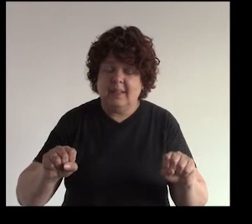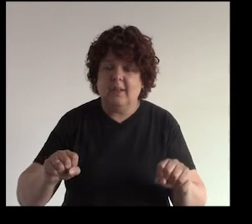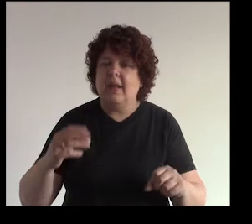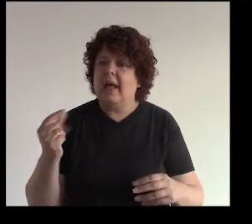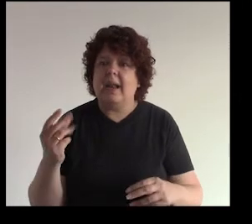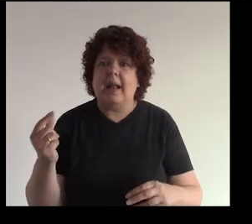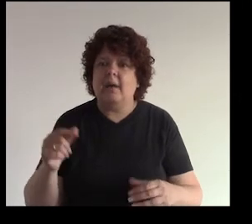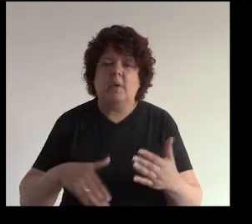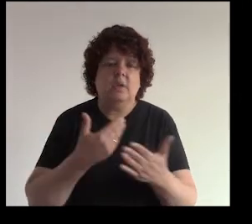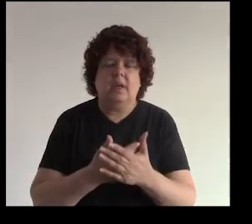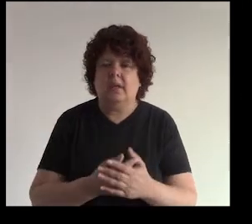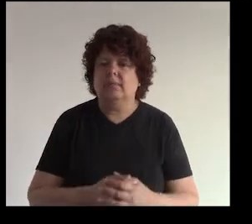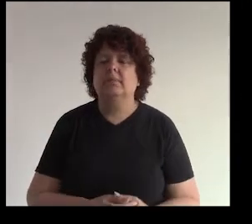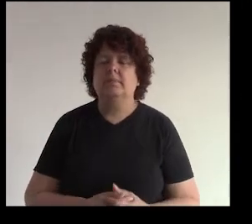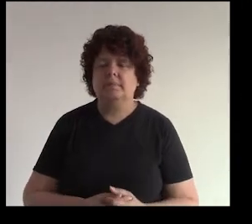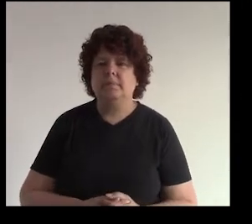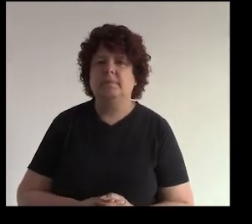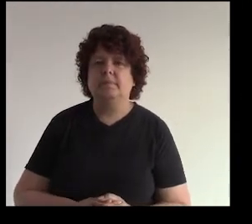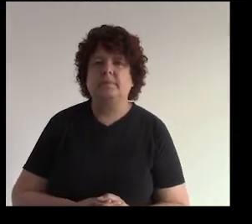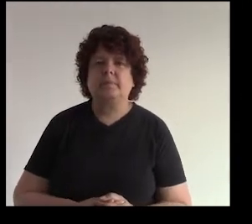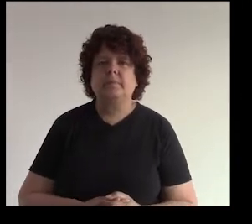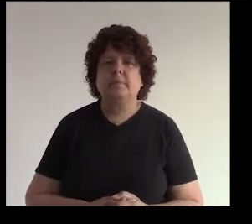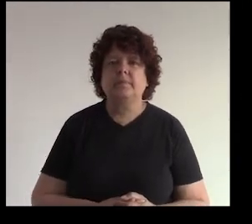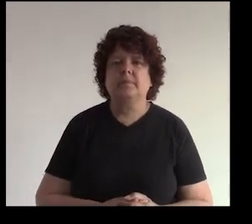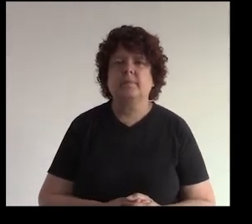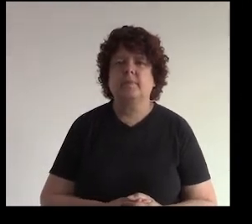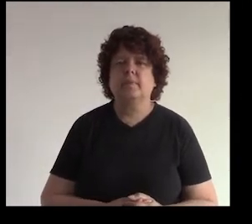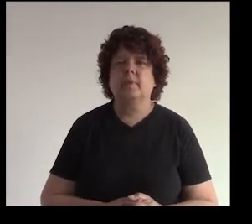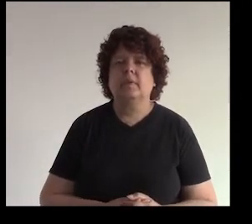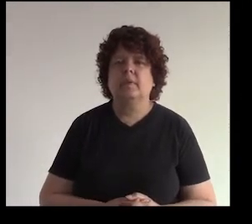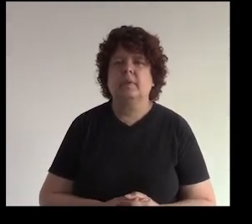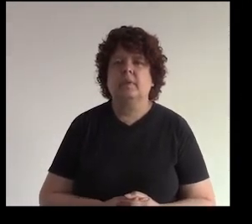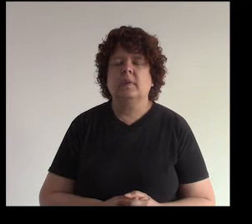sea puntual ¿no? que sea eficiente ¿bien?